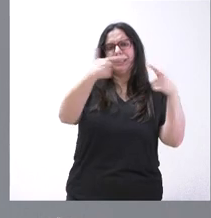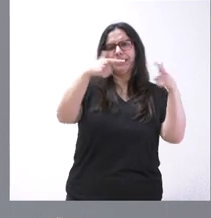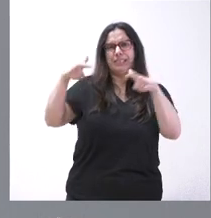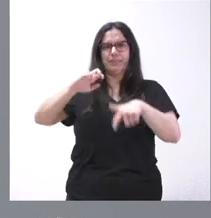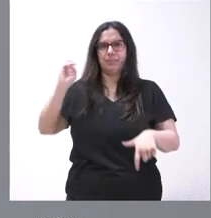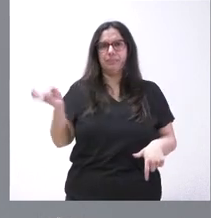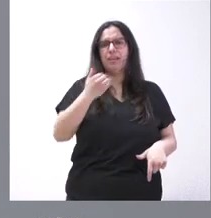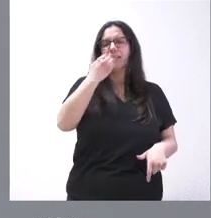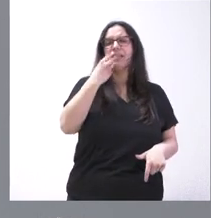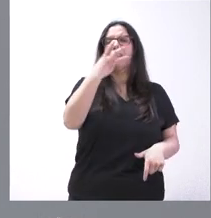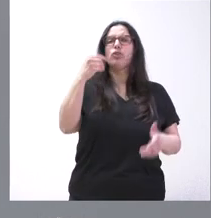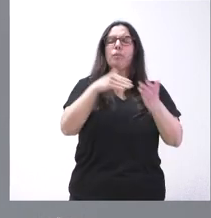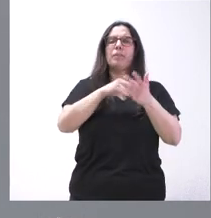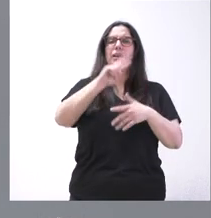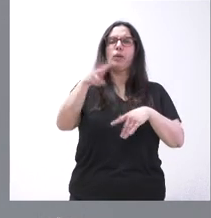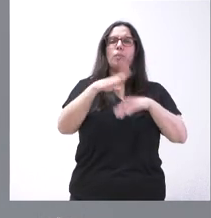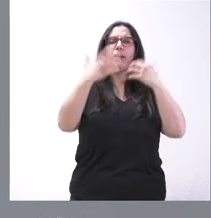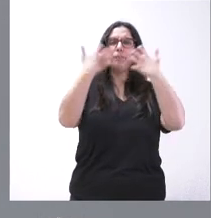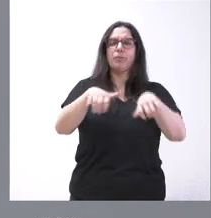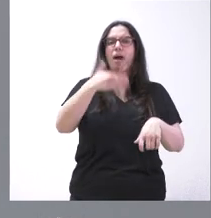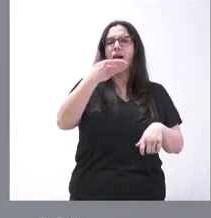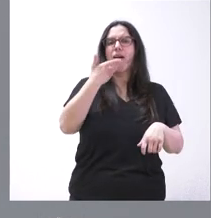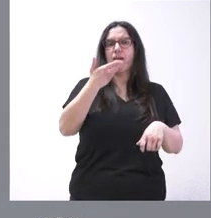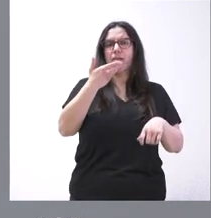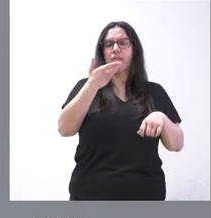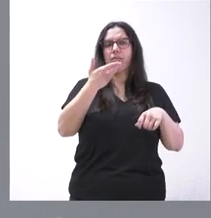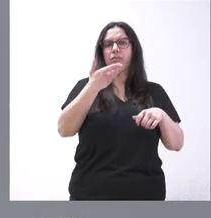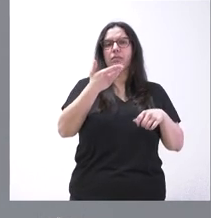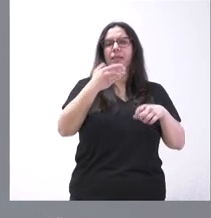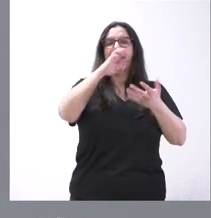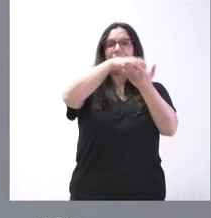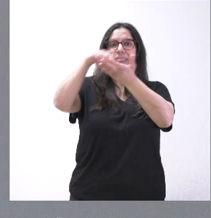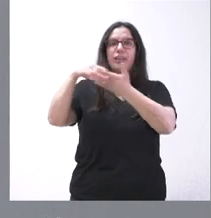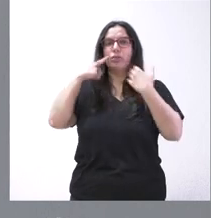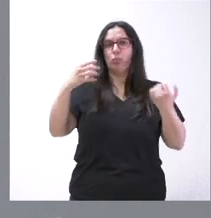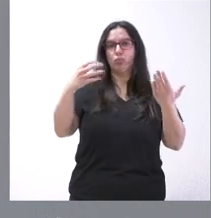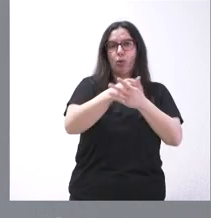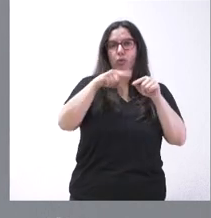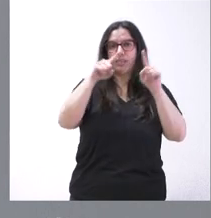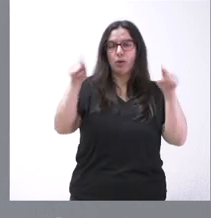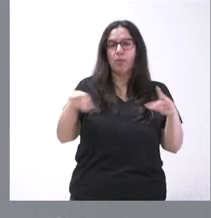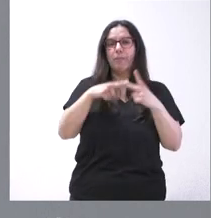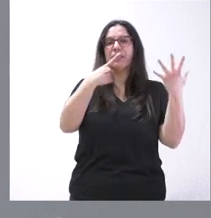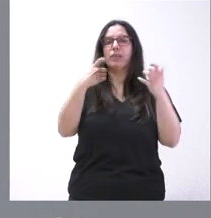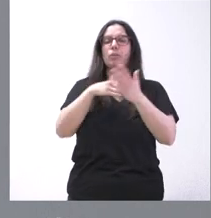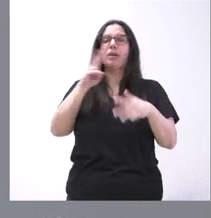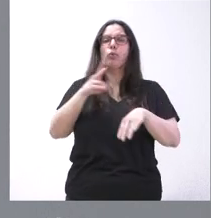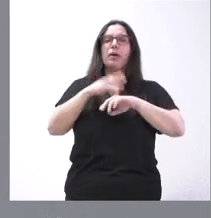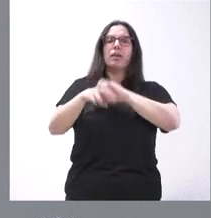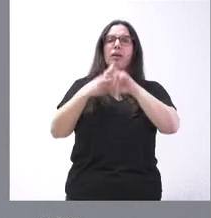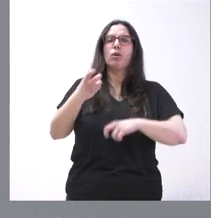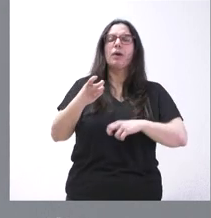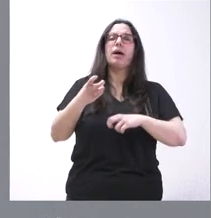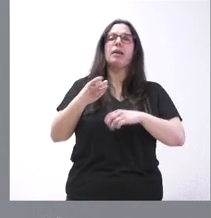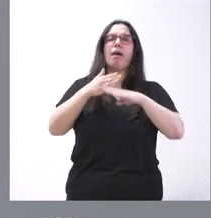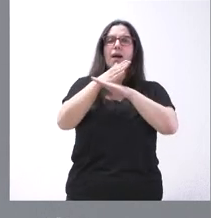Casi 300.000 euros para automatizar la calefacción y la aclimatización de todos los centros de salud de Segovia. 600.000 euros para la renovación de la